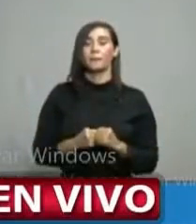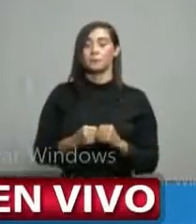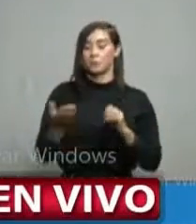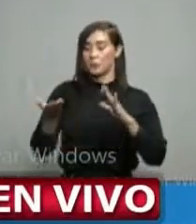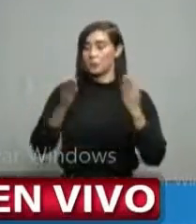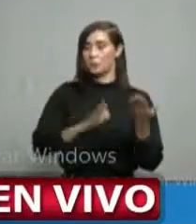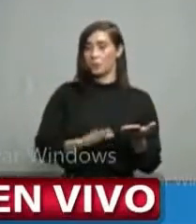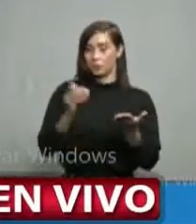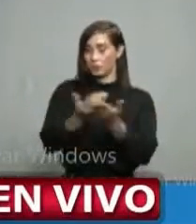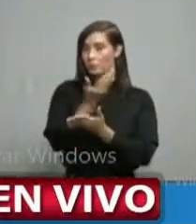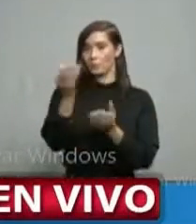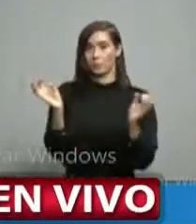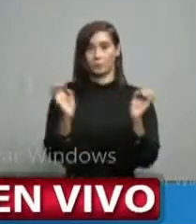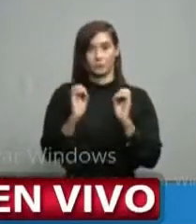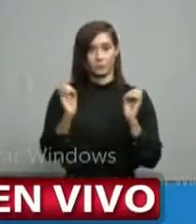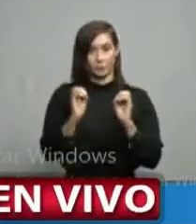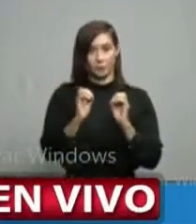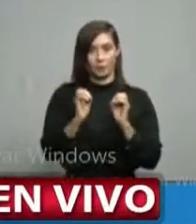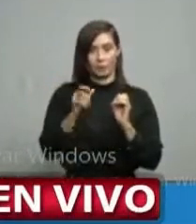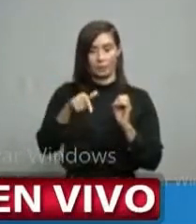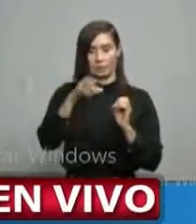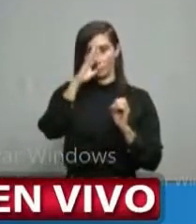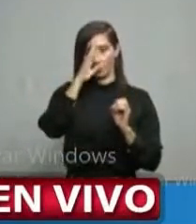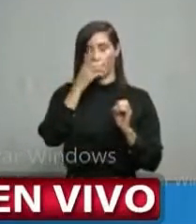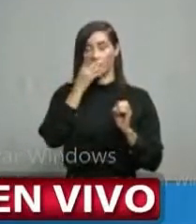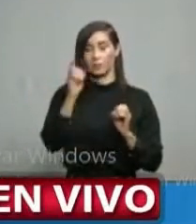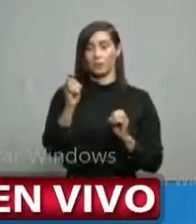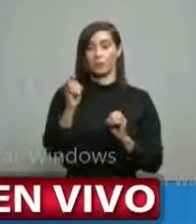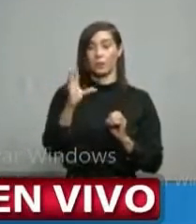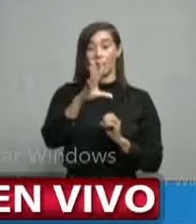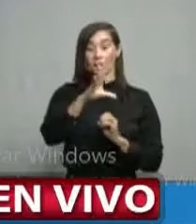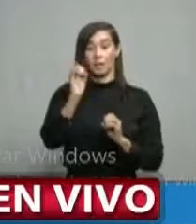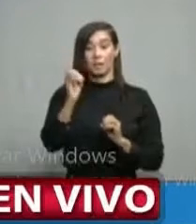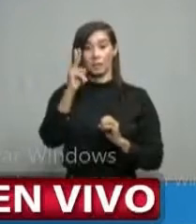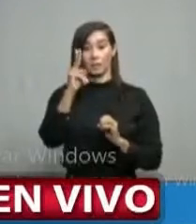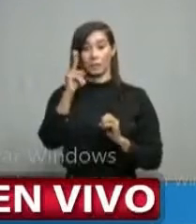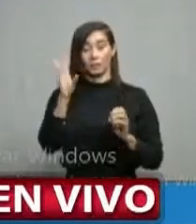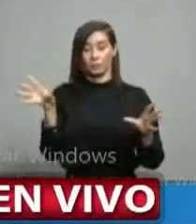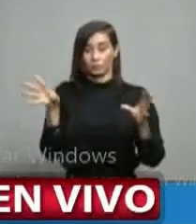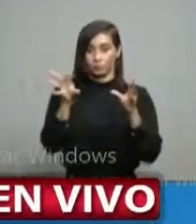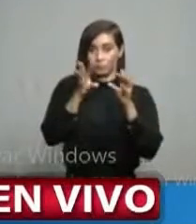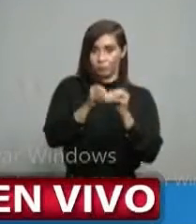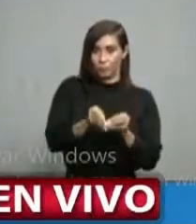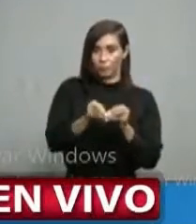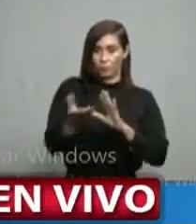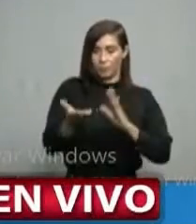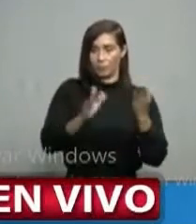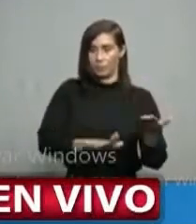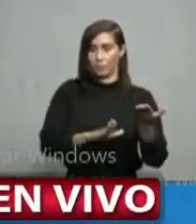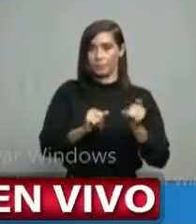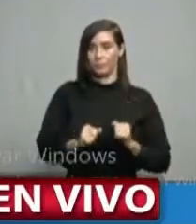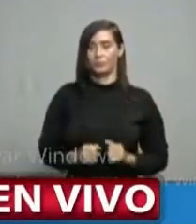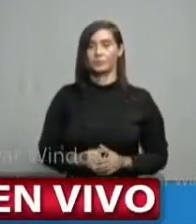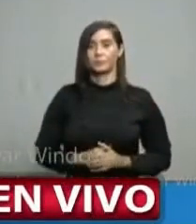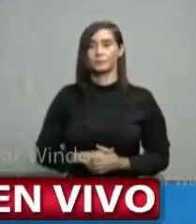0 fallecimientos nuevos, 502 fallecidos acumulados.